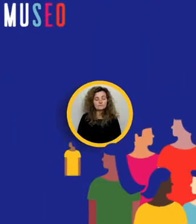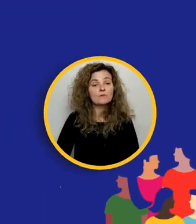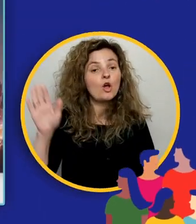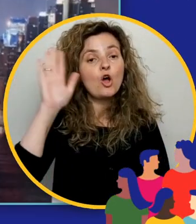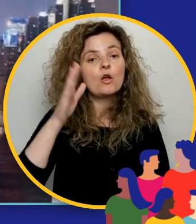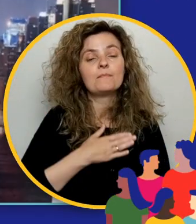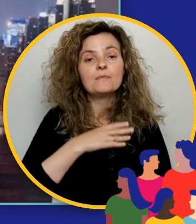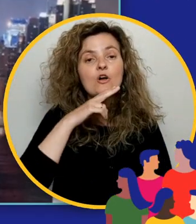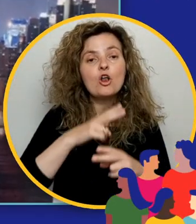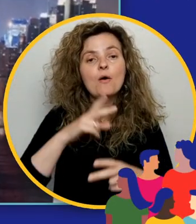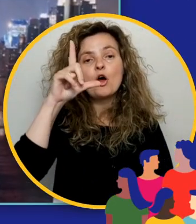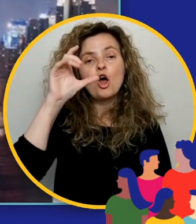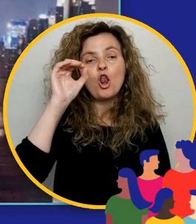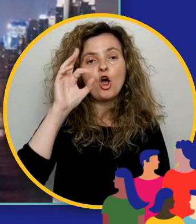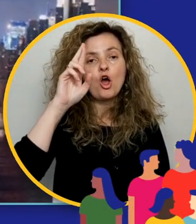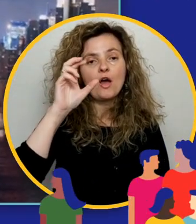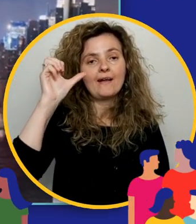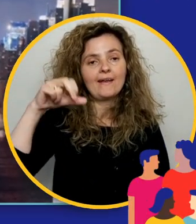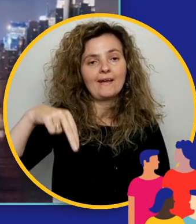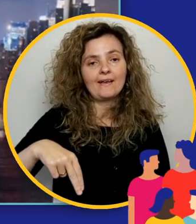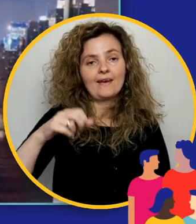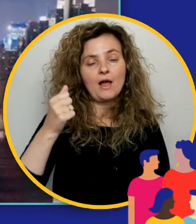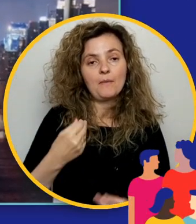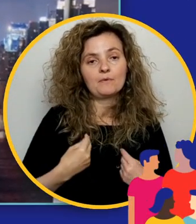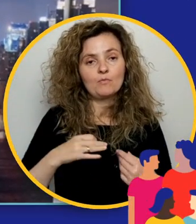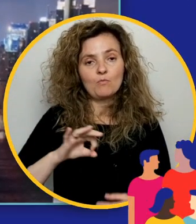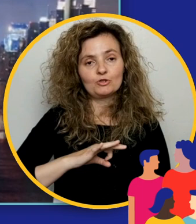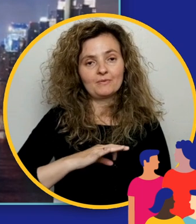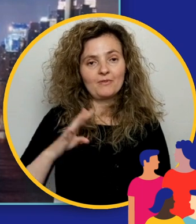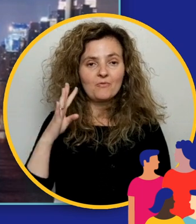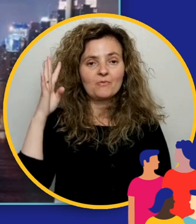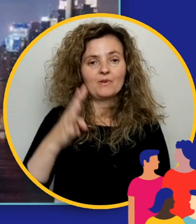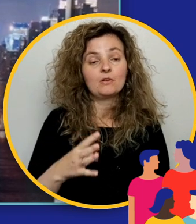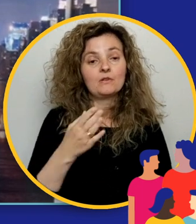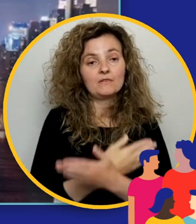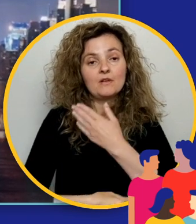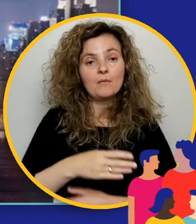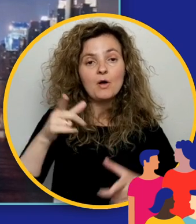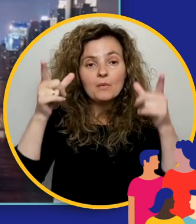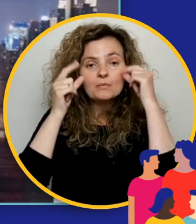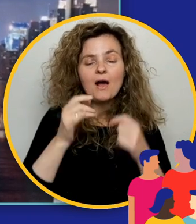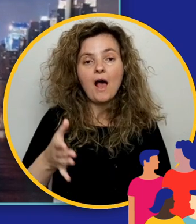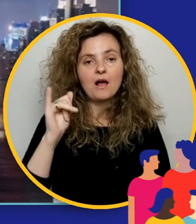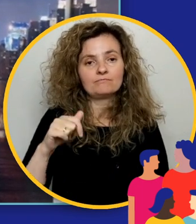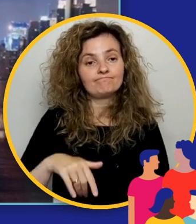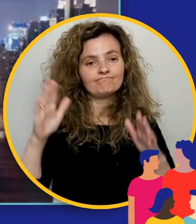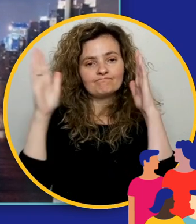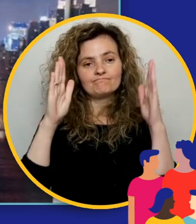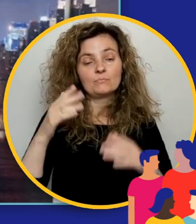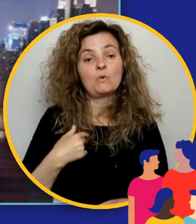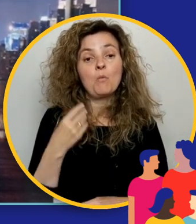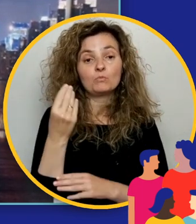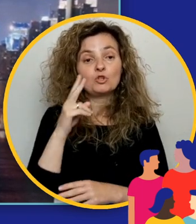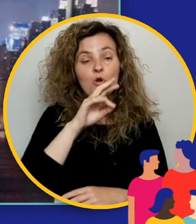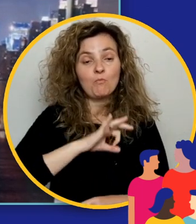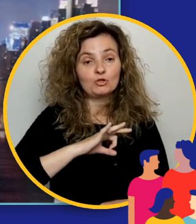Hola, me llamo Lorena, vivo en Pontevedra desde hace cuatro años y tengo una discapacidad visual. En este tiempo he podido